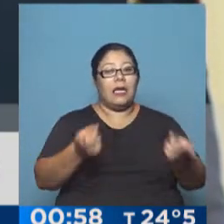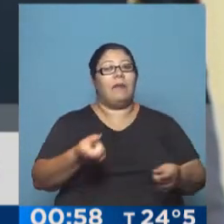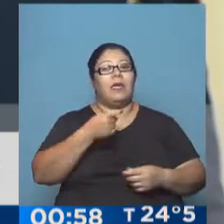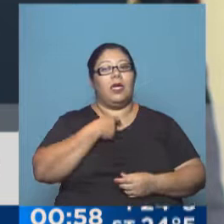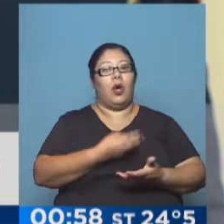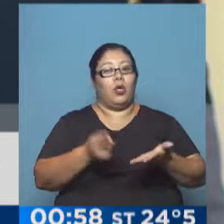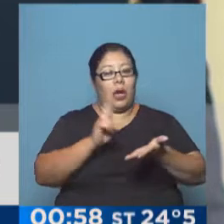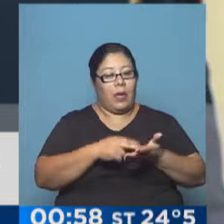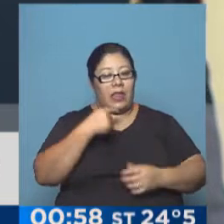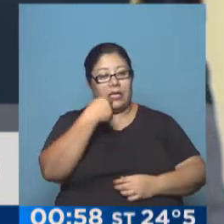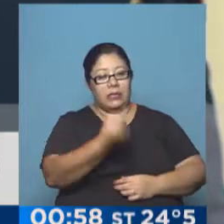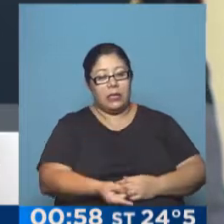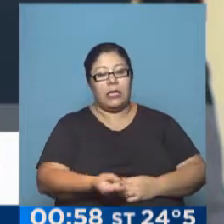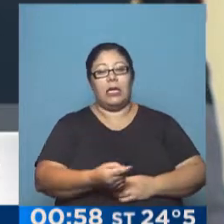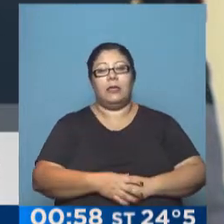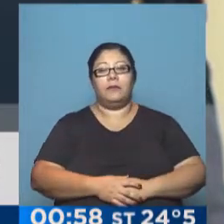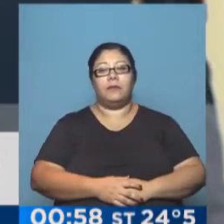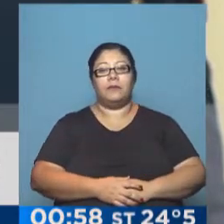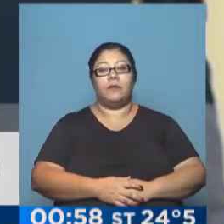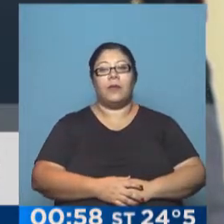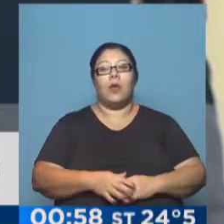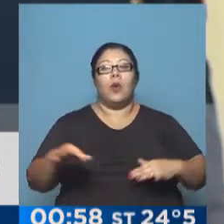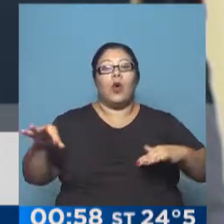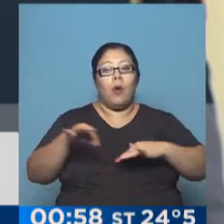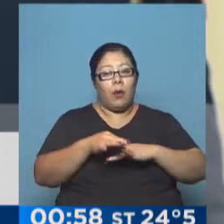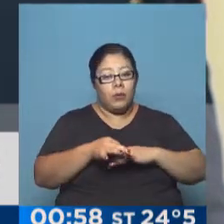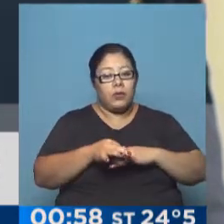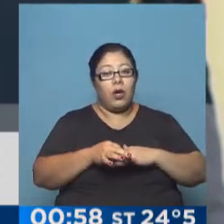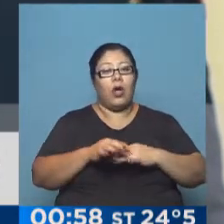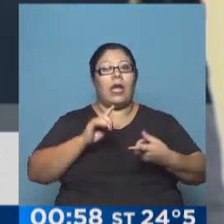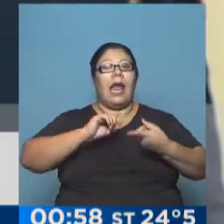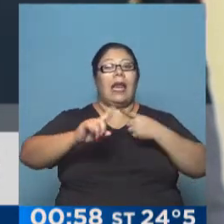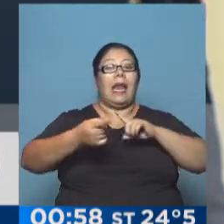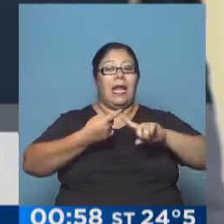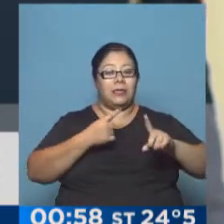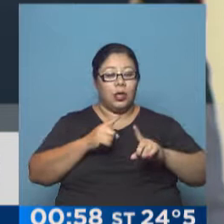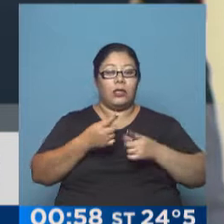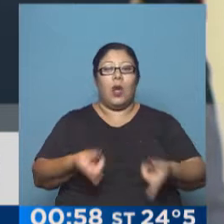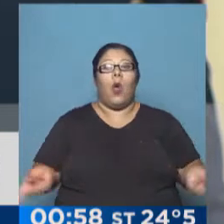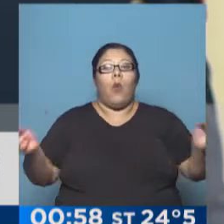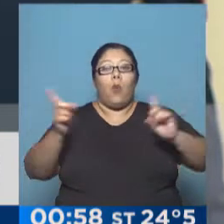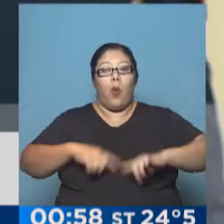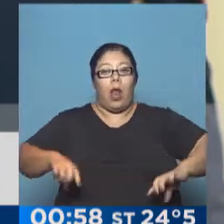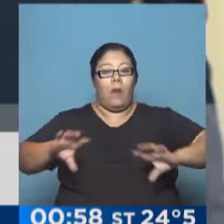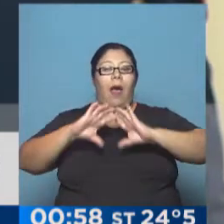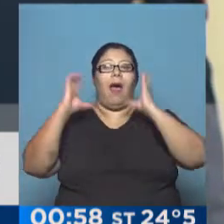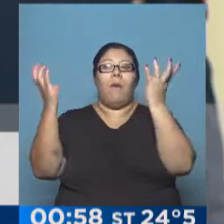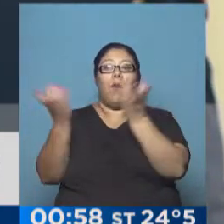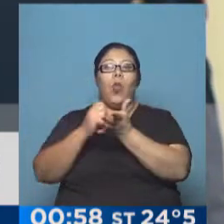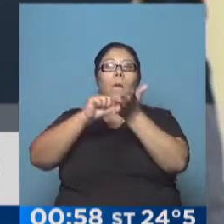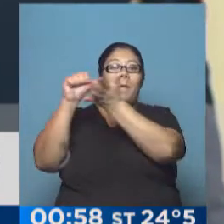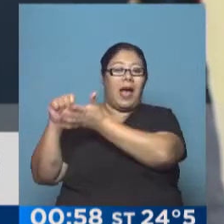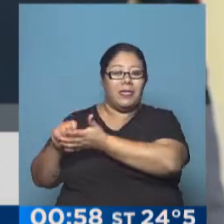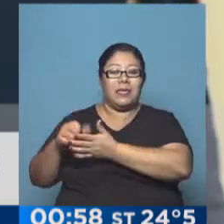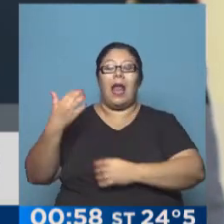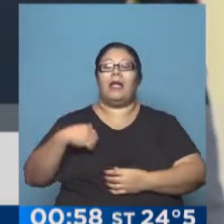nuestro compromiso en esta vuelta a establecer relaciones con el mundo, relaciones maduras, inteligentes, de